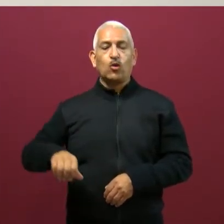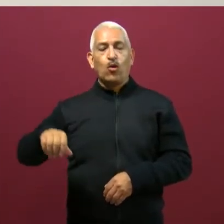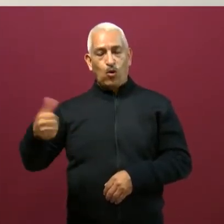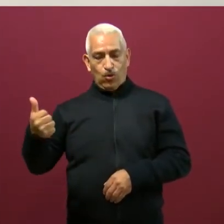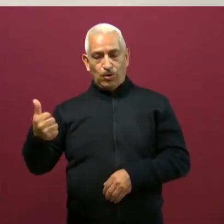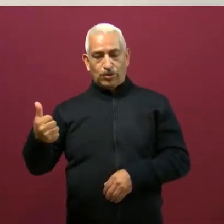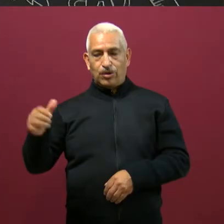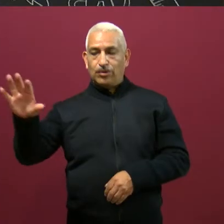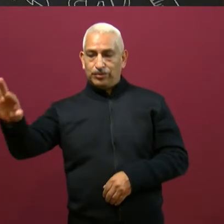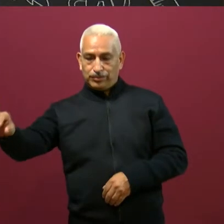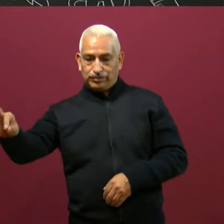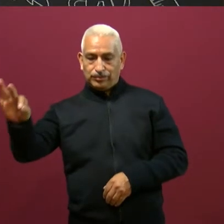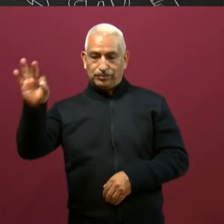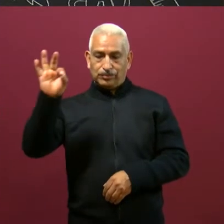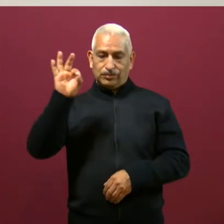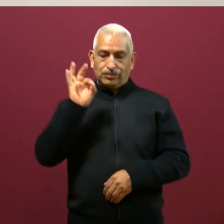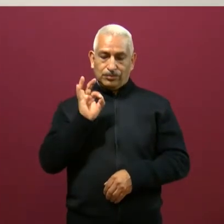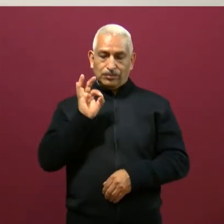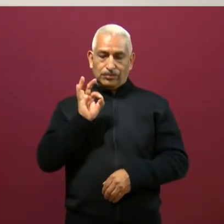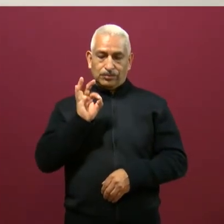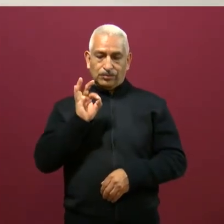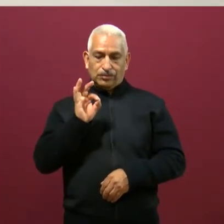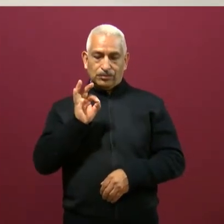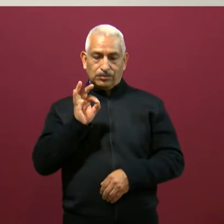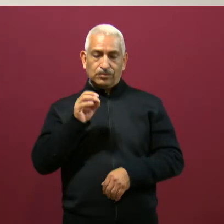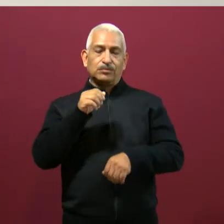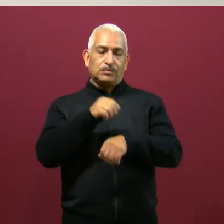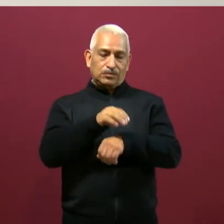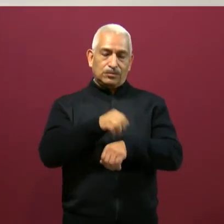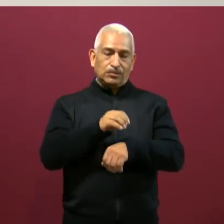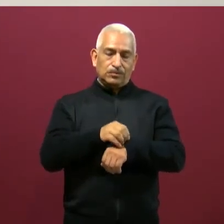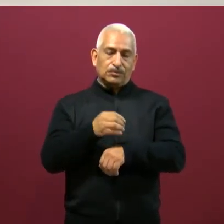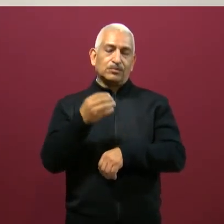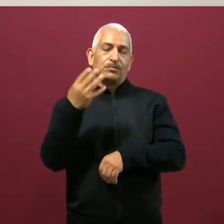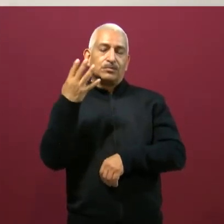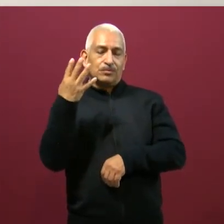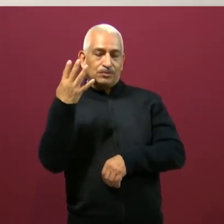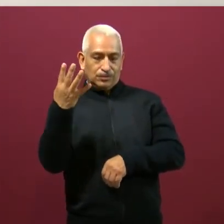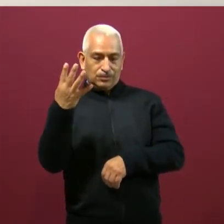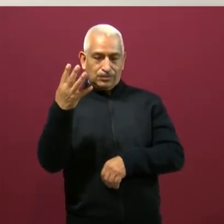Colocamos en el espacio el número cuatro.